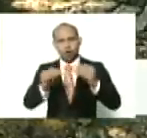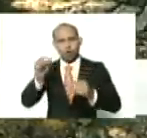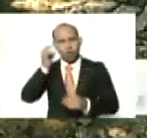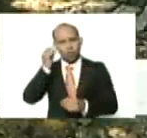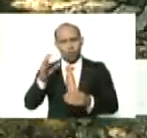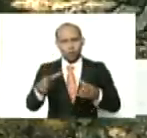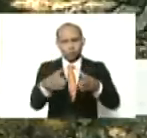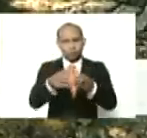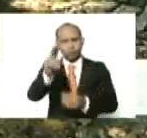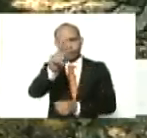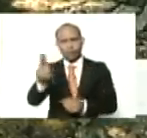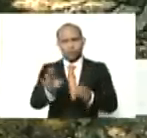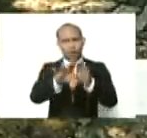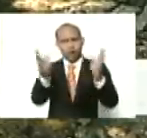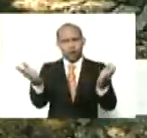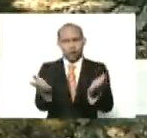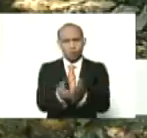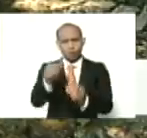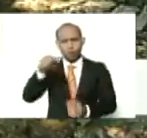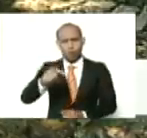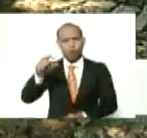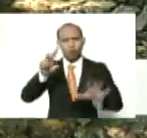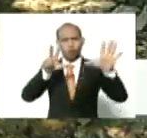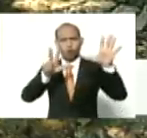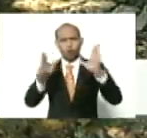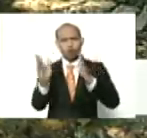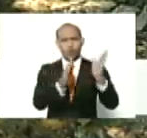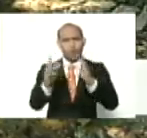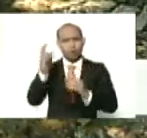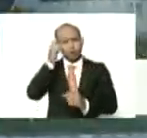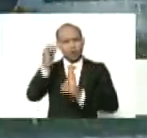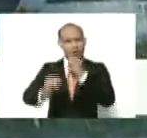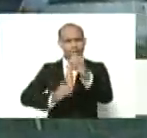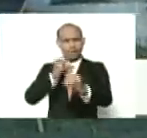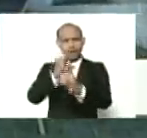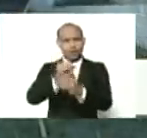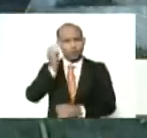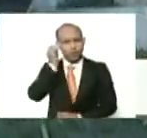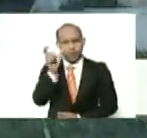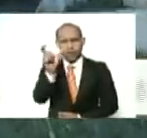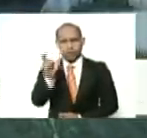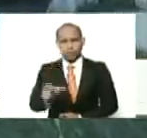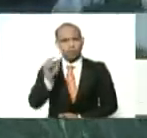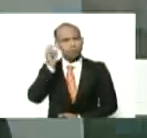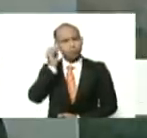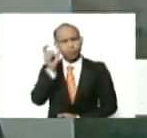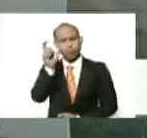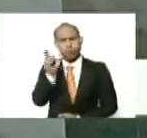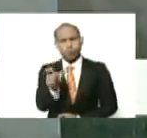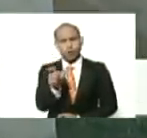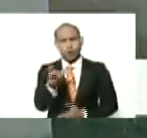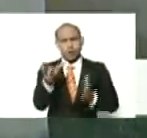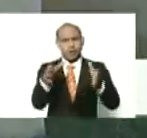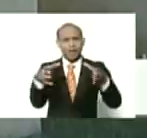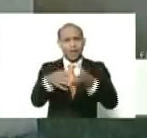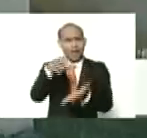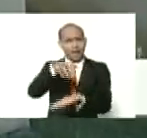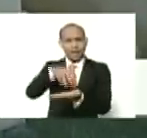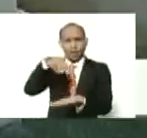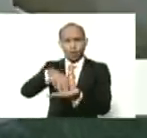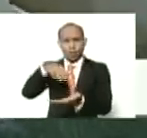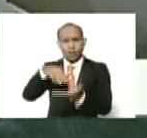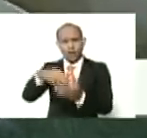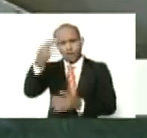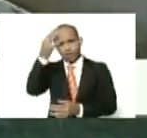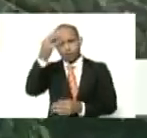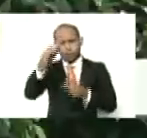venezolanas y del mundo por ser hoy 8 de marzo el Día Internacional de la Mujer. Las mujeres del Estado Miranda de la Comuna